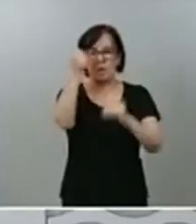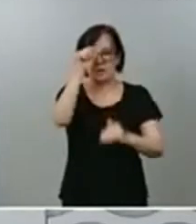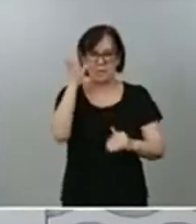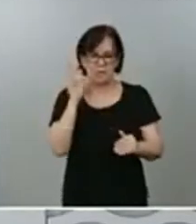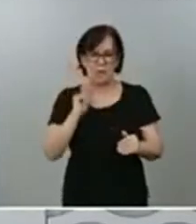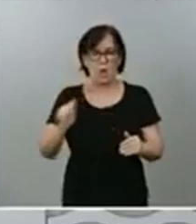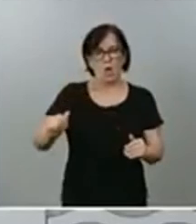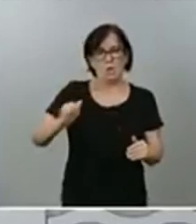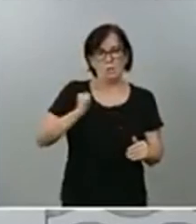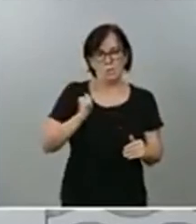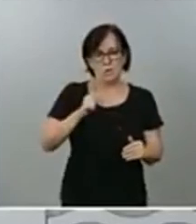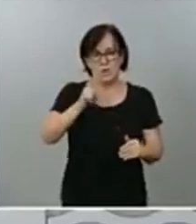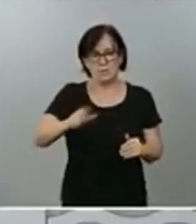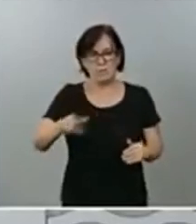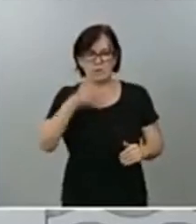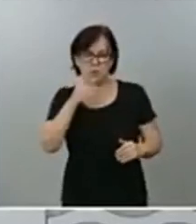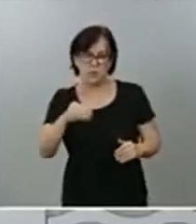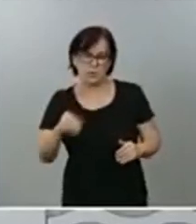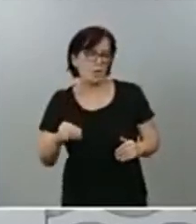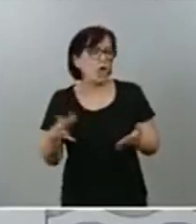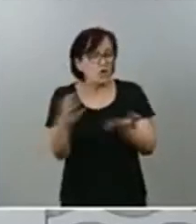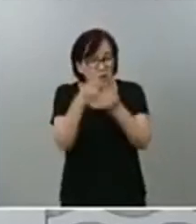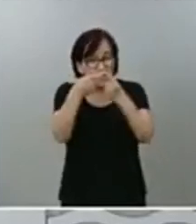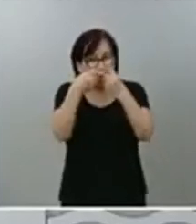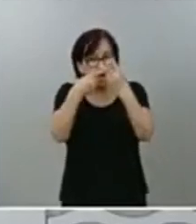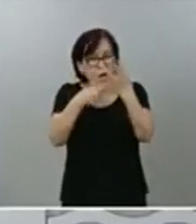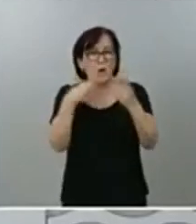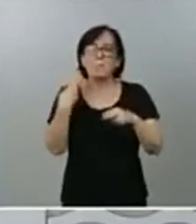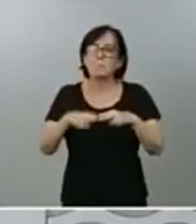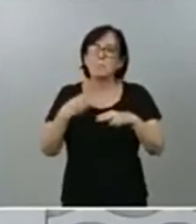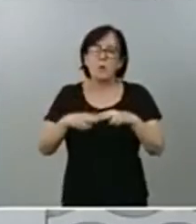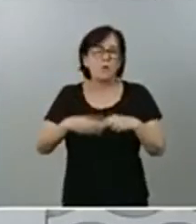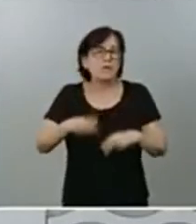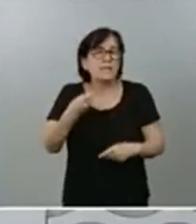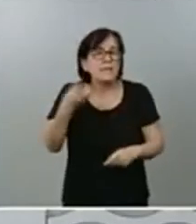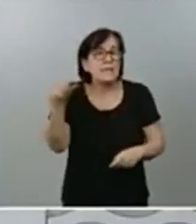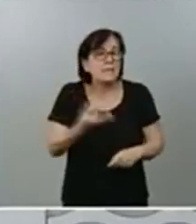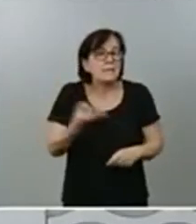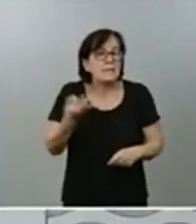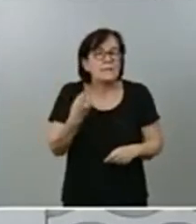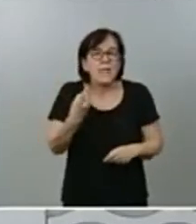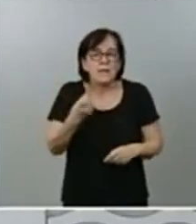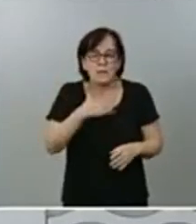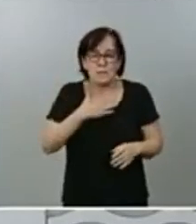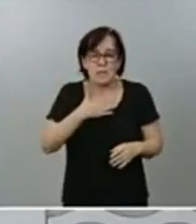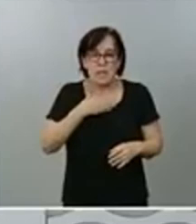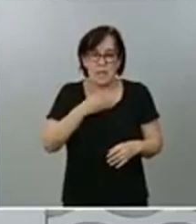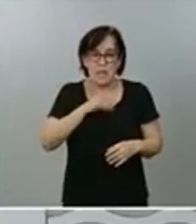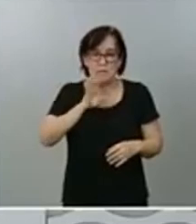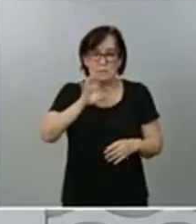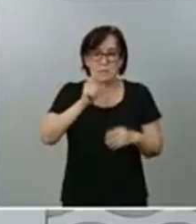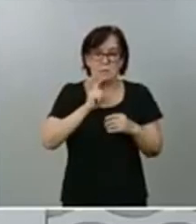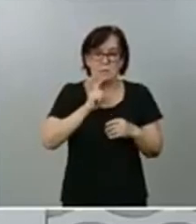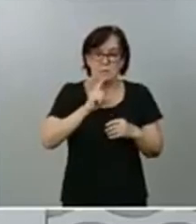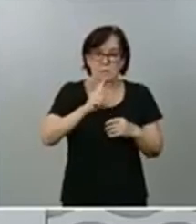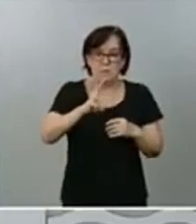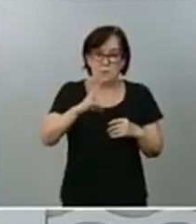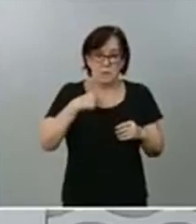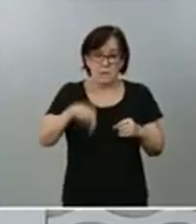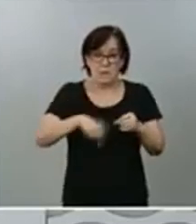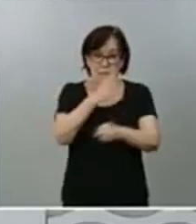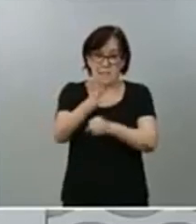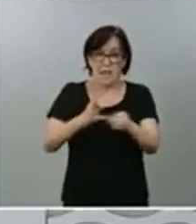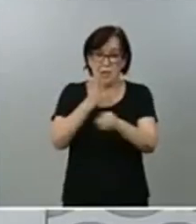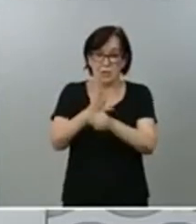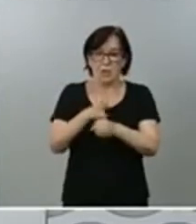para las personas jóvenes. Bueno, todos ellos políticas imprescindibles para que nuestro país en los próximos años y durante la legislatura pueda